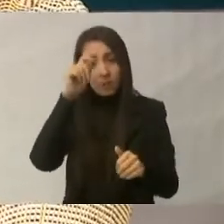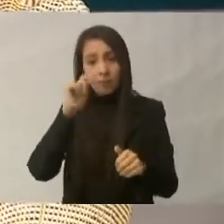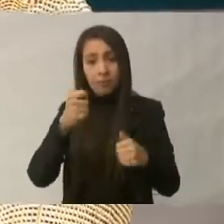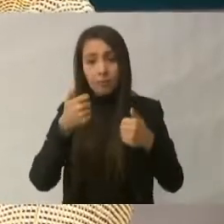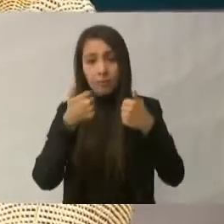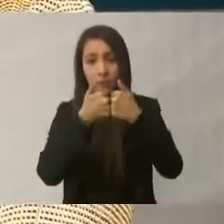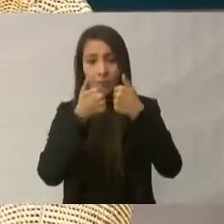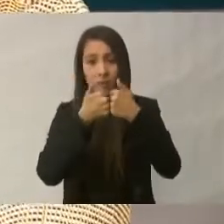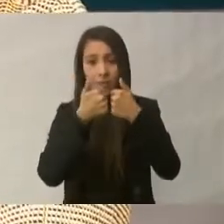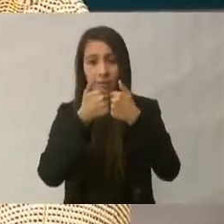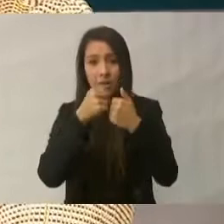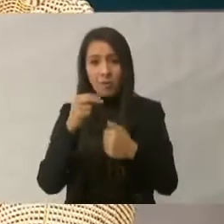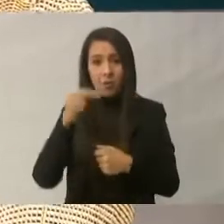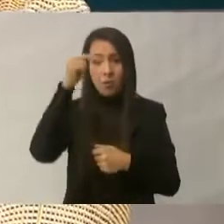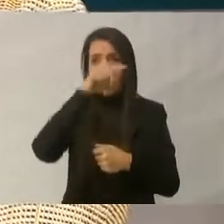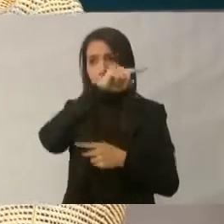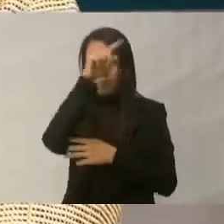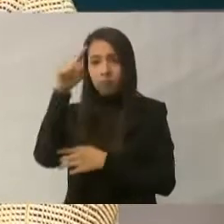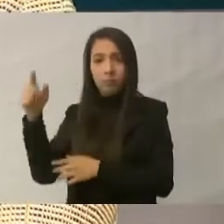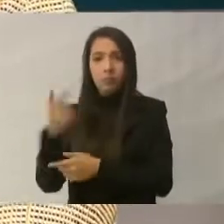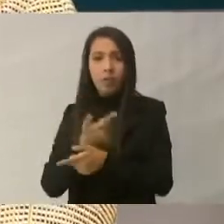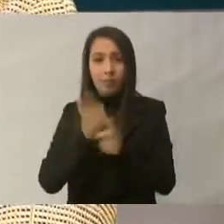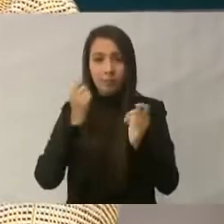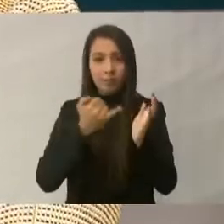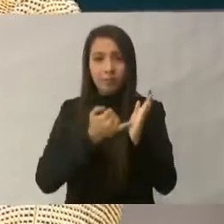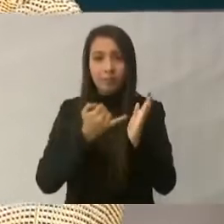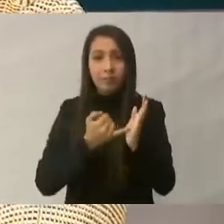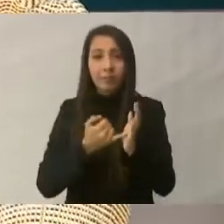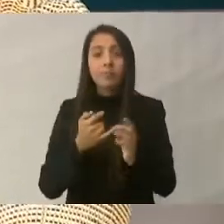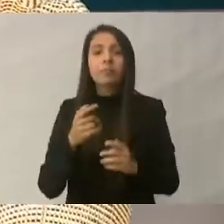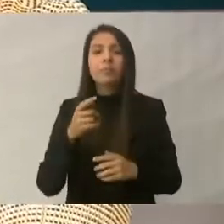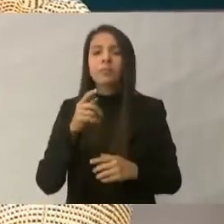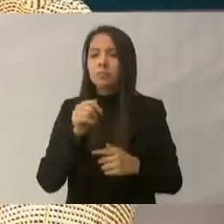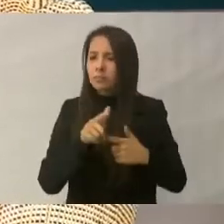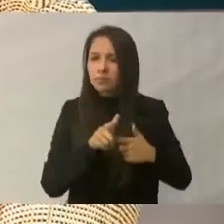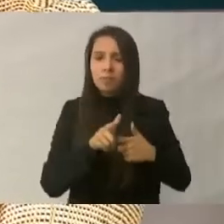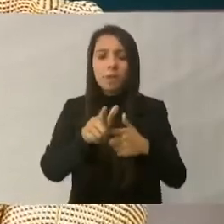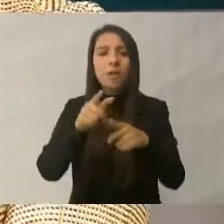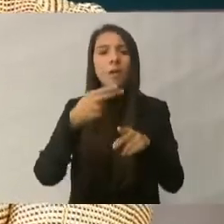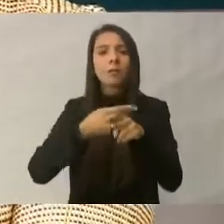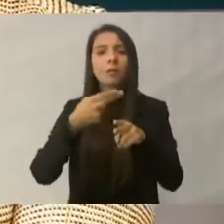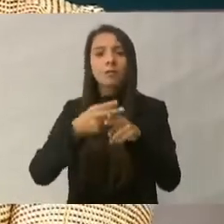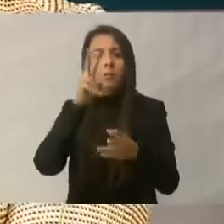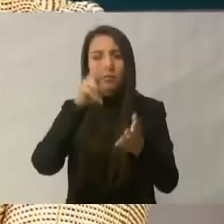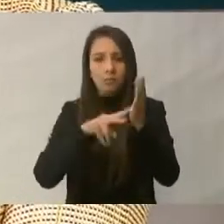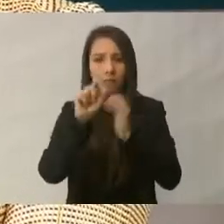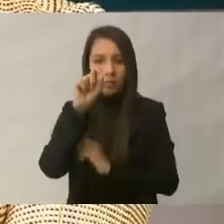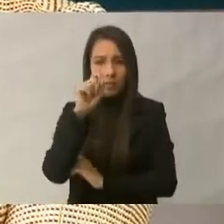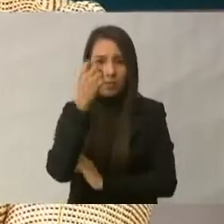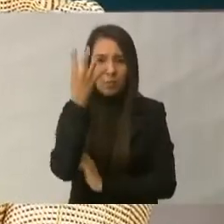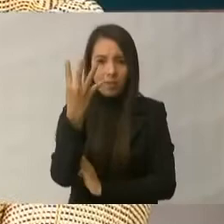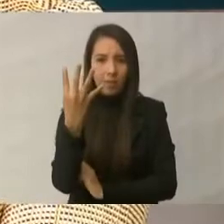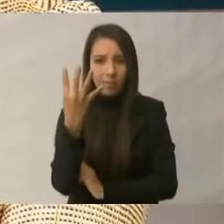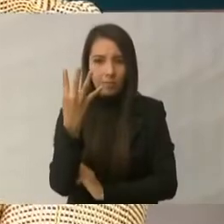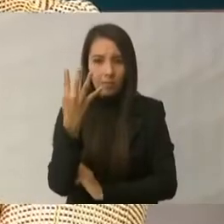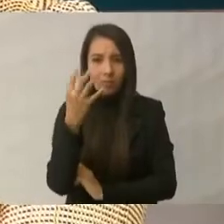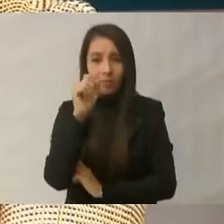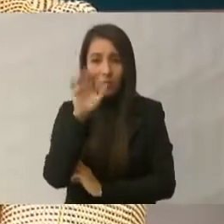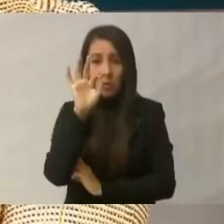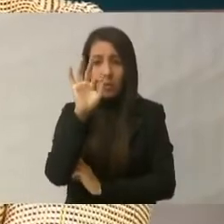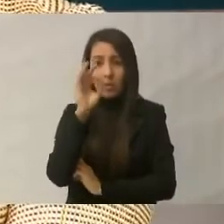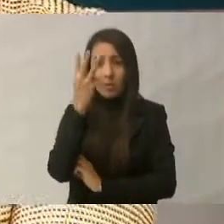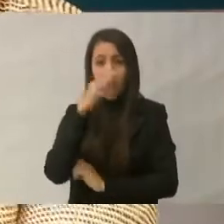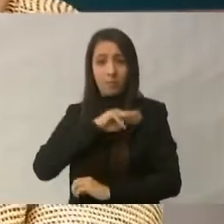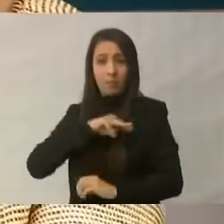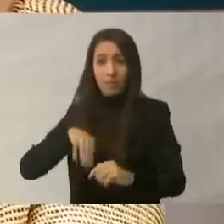norte esté vigente hasta 2024. Con ello, los 43 municipios del programa tendrán